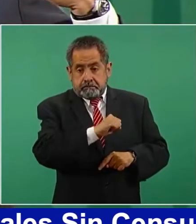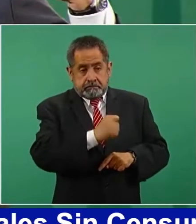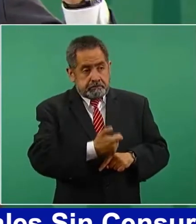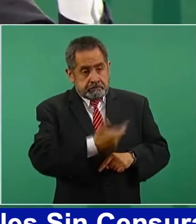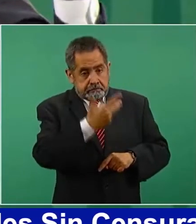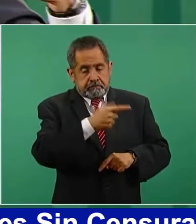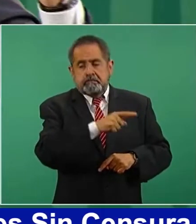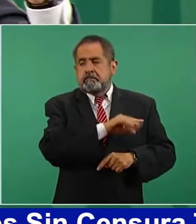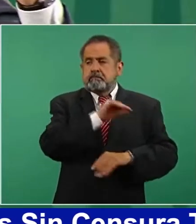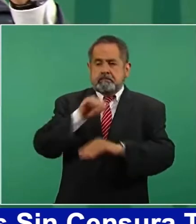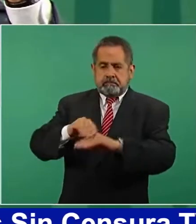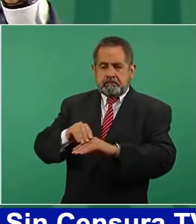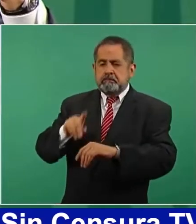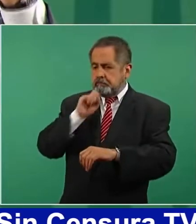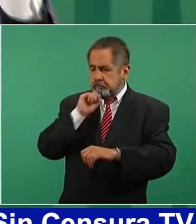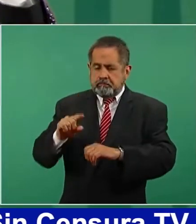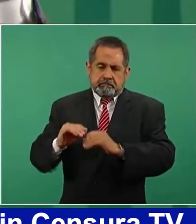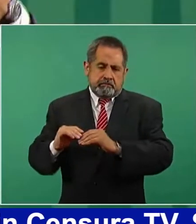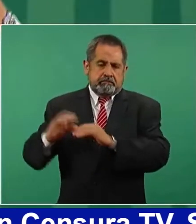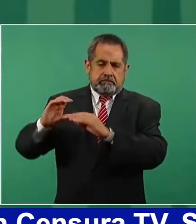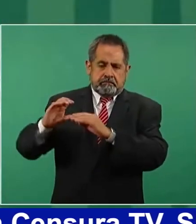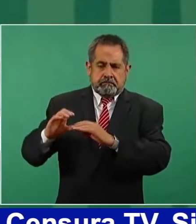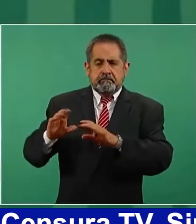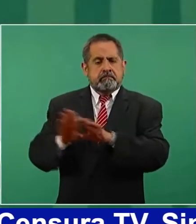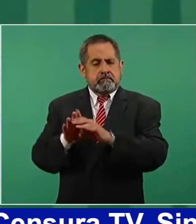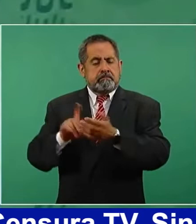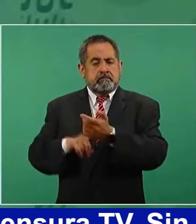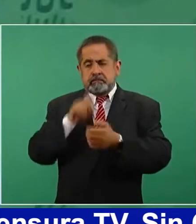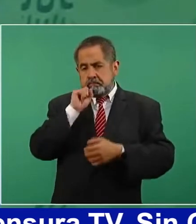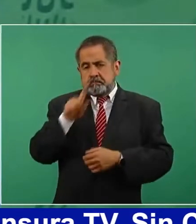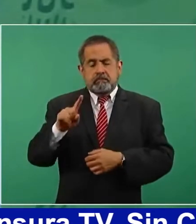ya se va a considerar